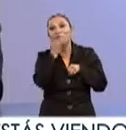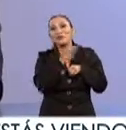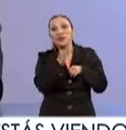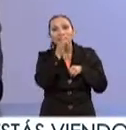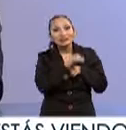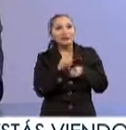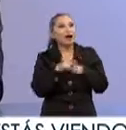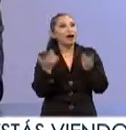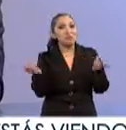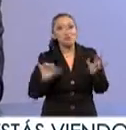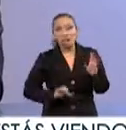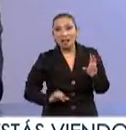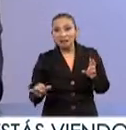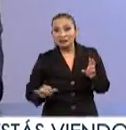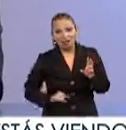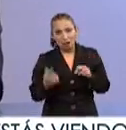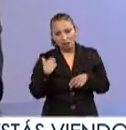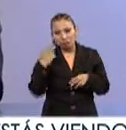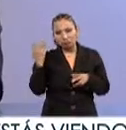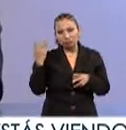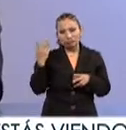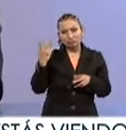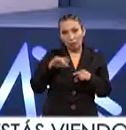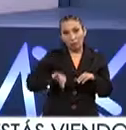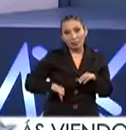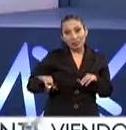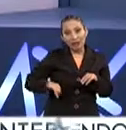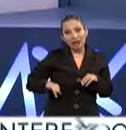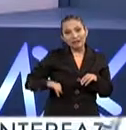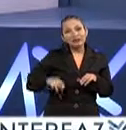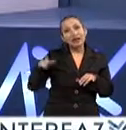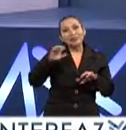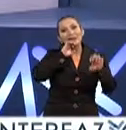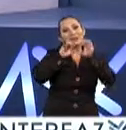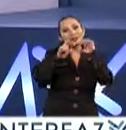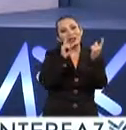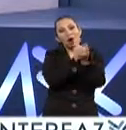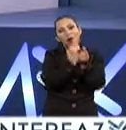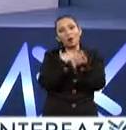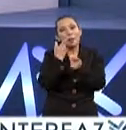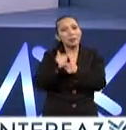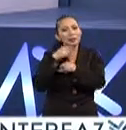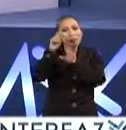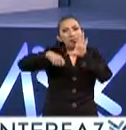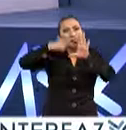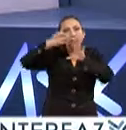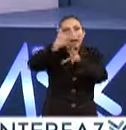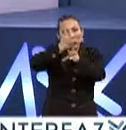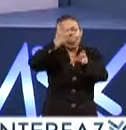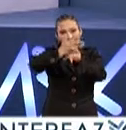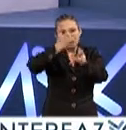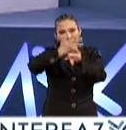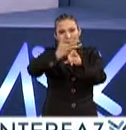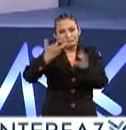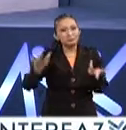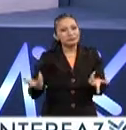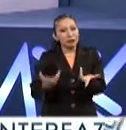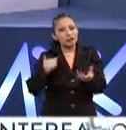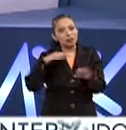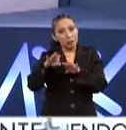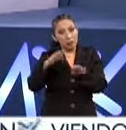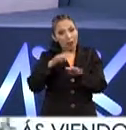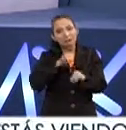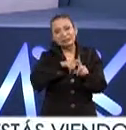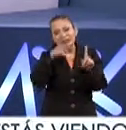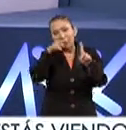festivos interesantes tuvimos aquí una muy interesante también entrevista de unos documentalistas estadounidenses que están haciendo pues un trabajo